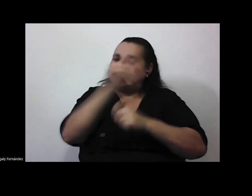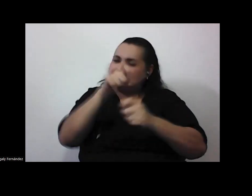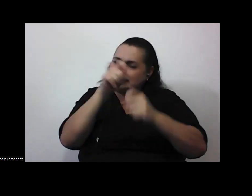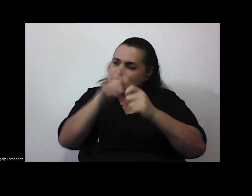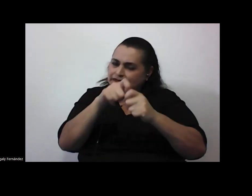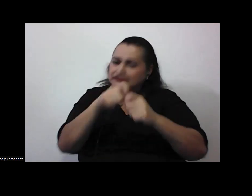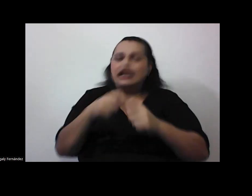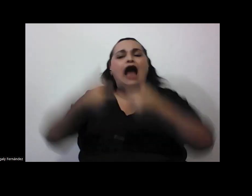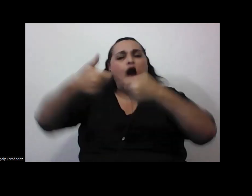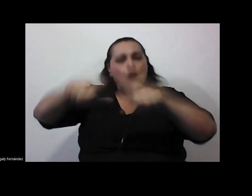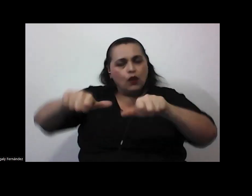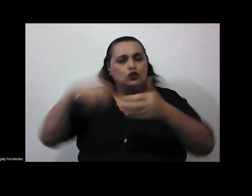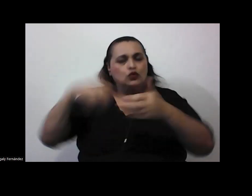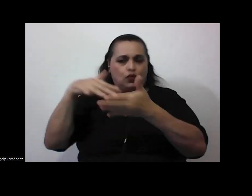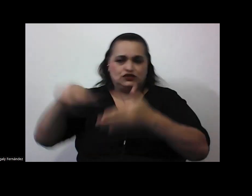estudiantes